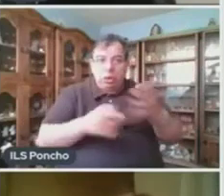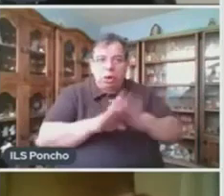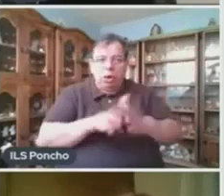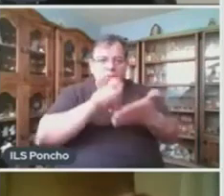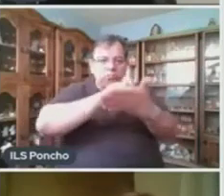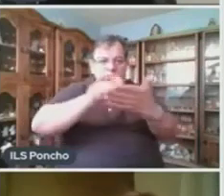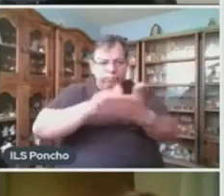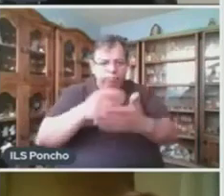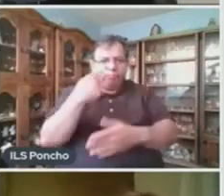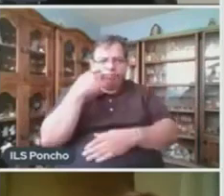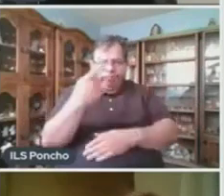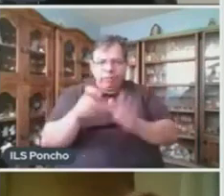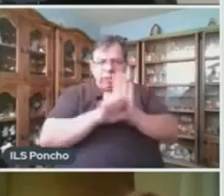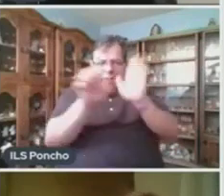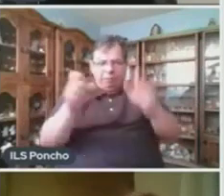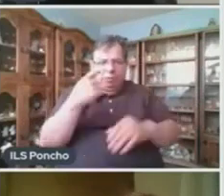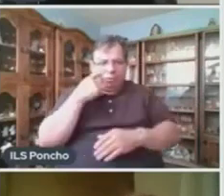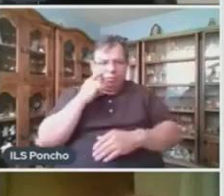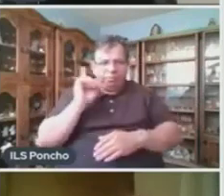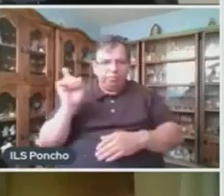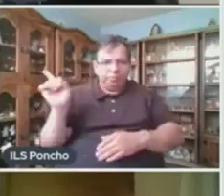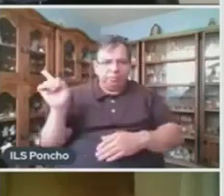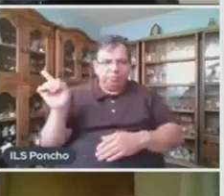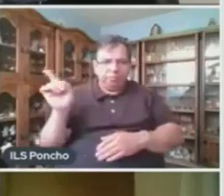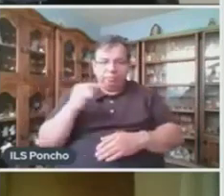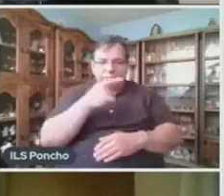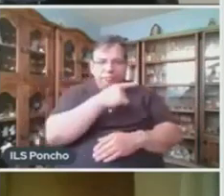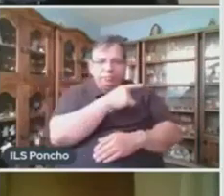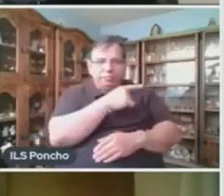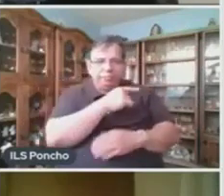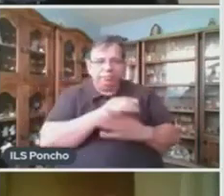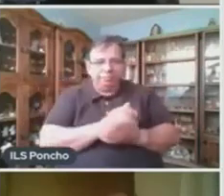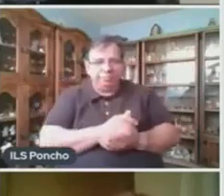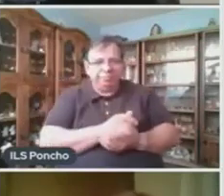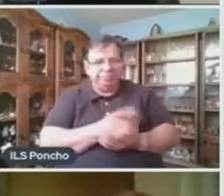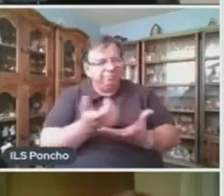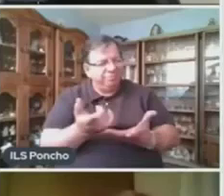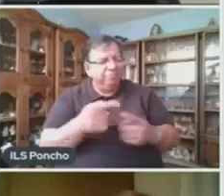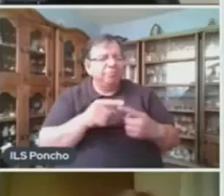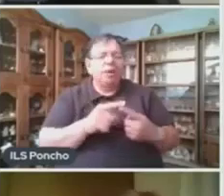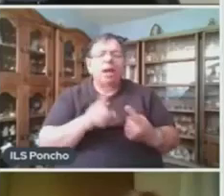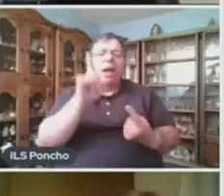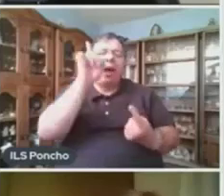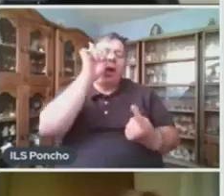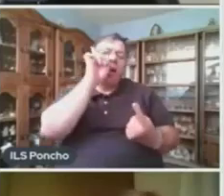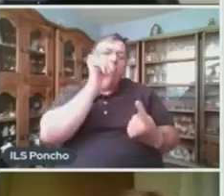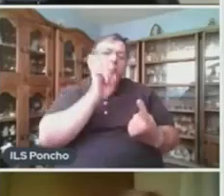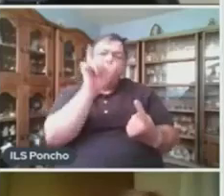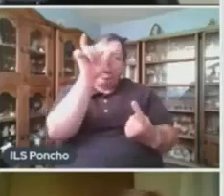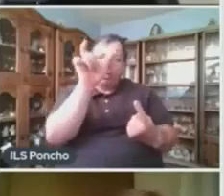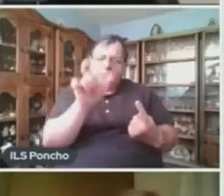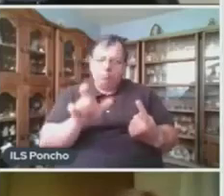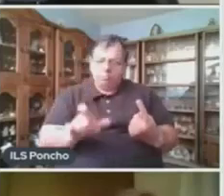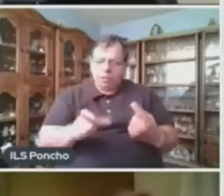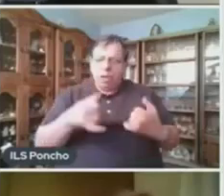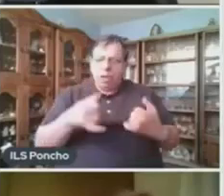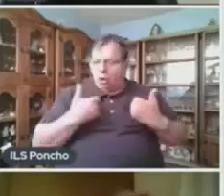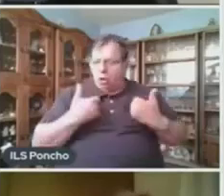Vamos a ver un ejemplo. Es una mujer joven, de estatura mediana,